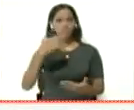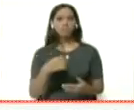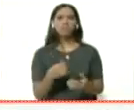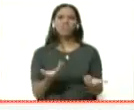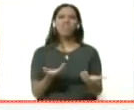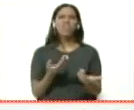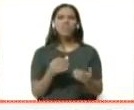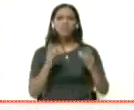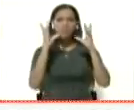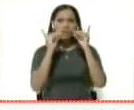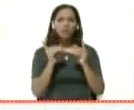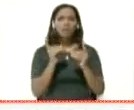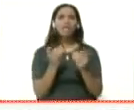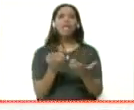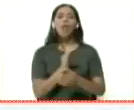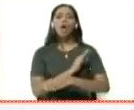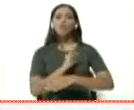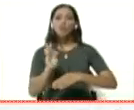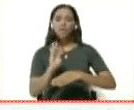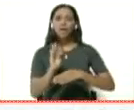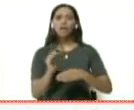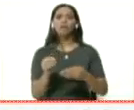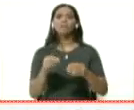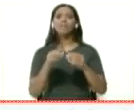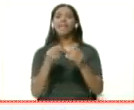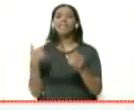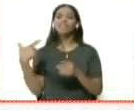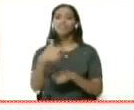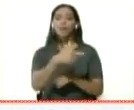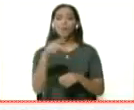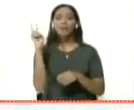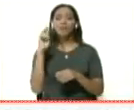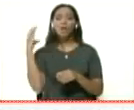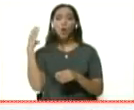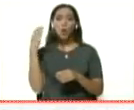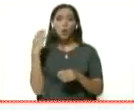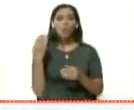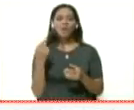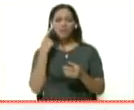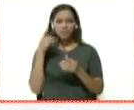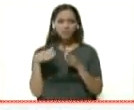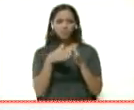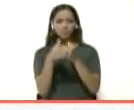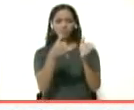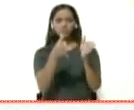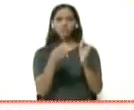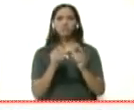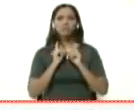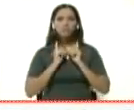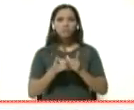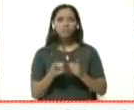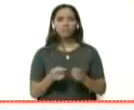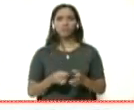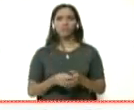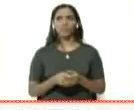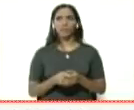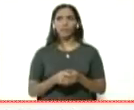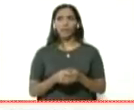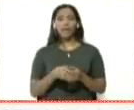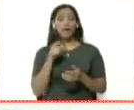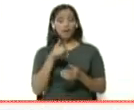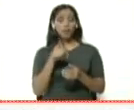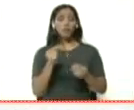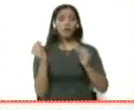frontera, por demás, muy activa, terrestre, entre Venezuela y Colombia, tomando en cuenta las trochas? Correcto, sí. Ahí justamente una de las